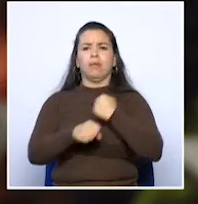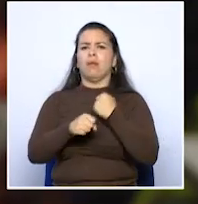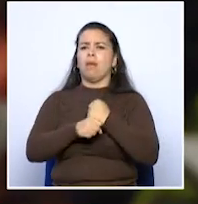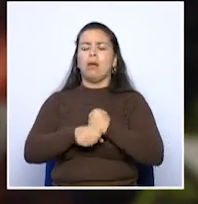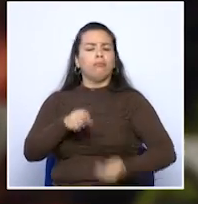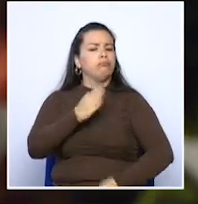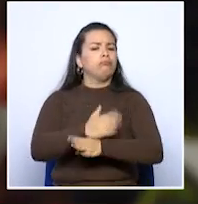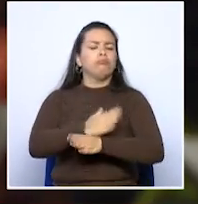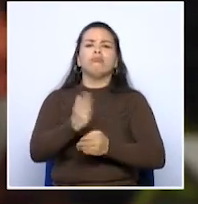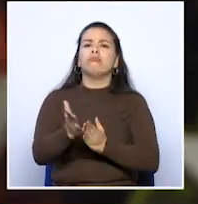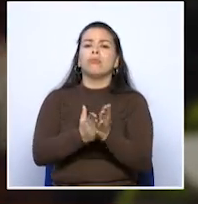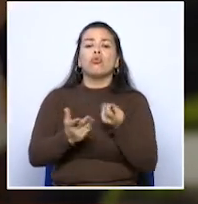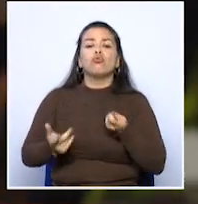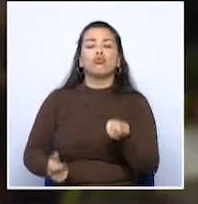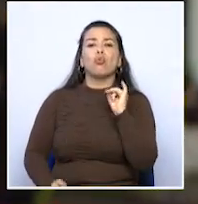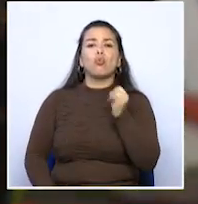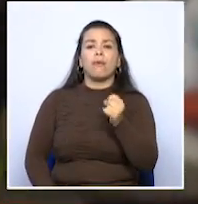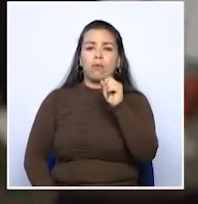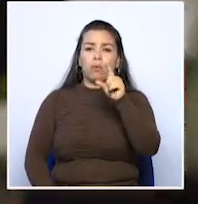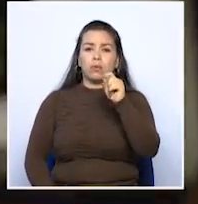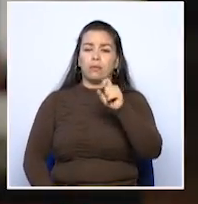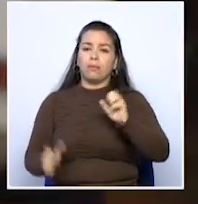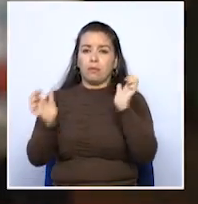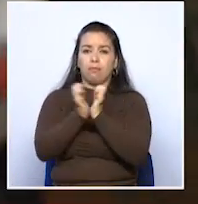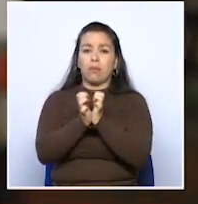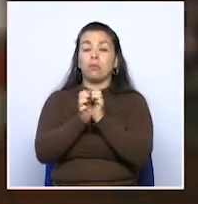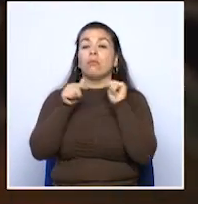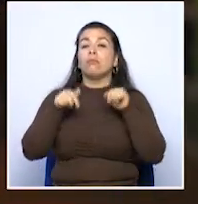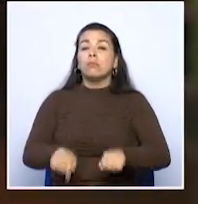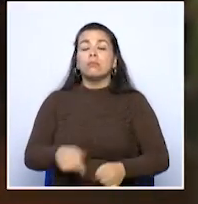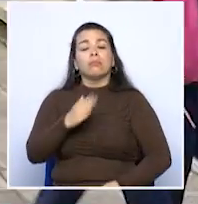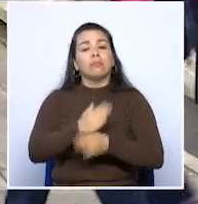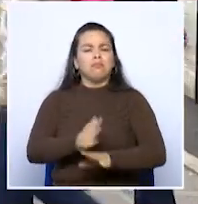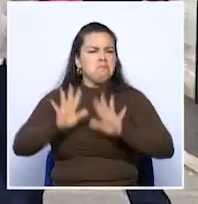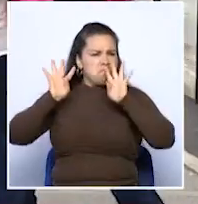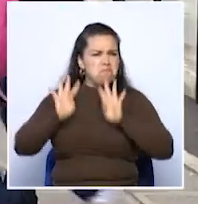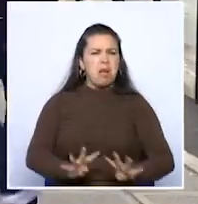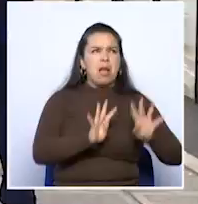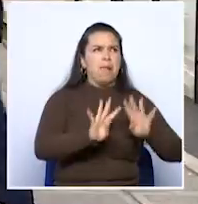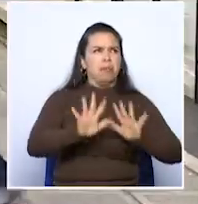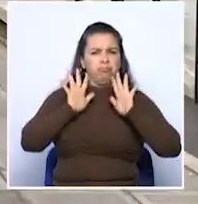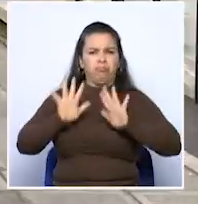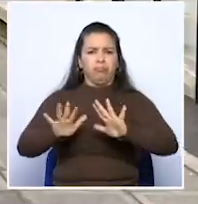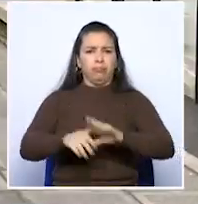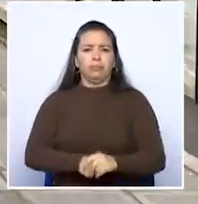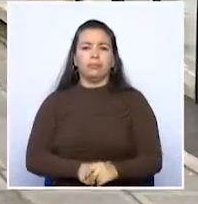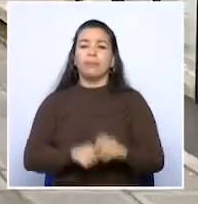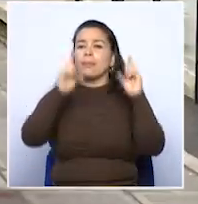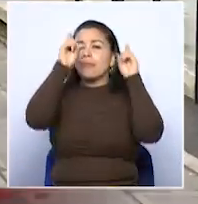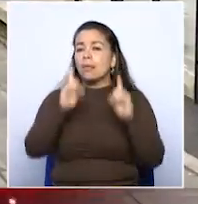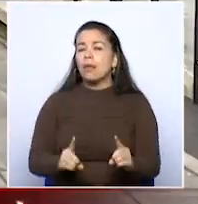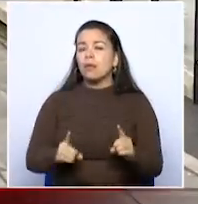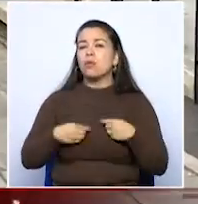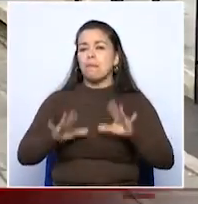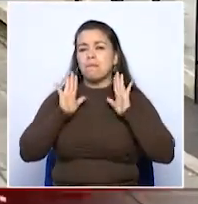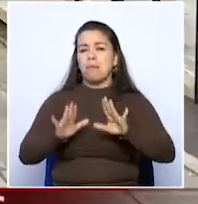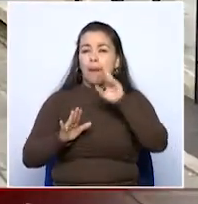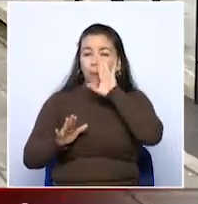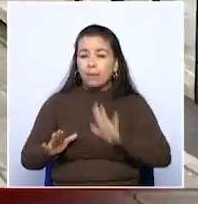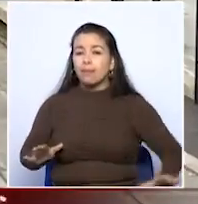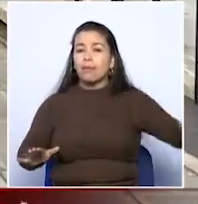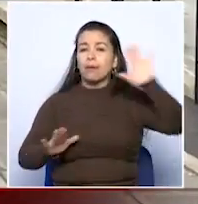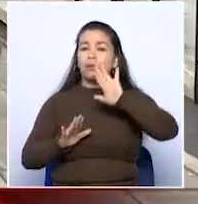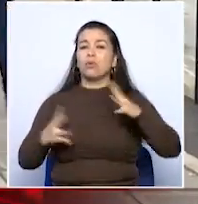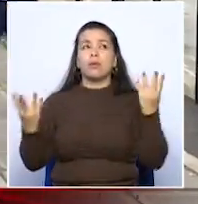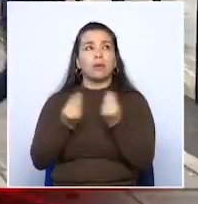indefinida a partir de este jueves 11 de mayo, fecha en la que saldrán a las calles a marchar. La decisión en principio del paro nacional indefinido del